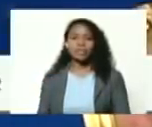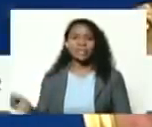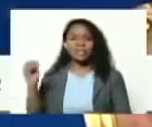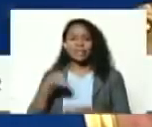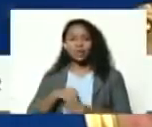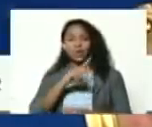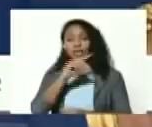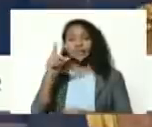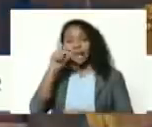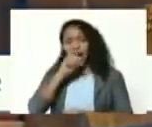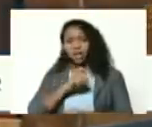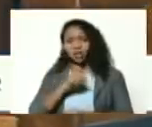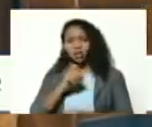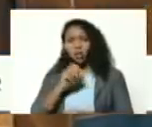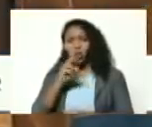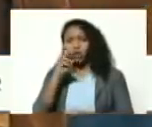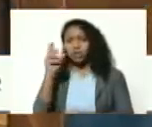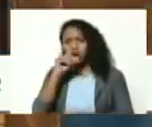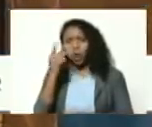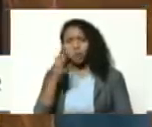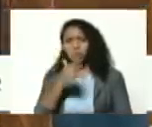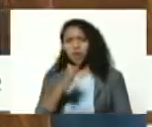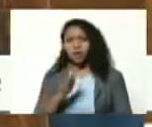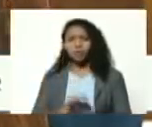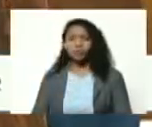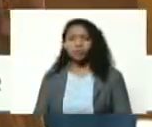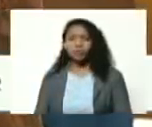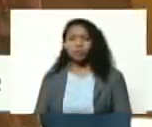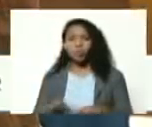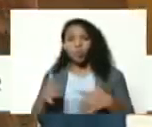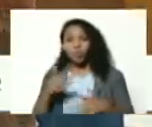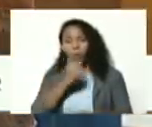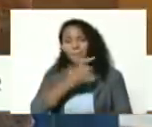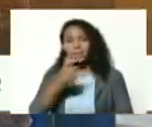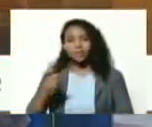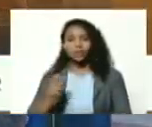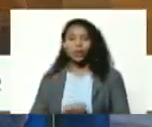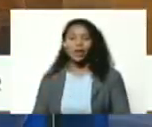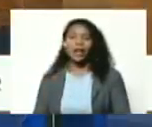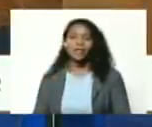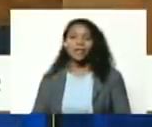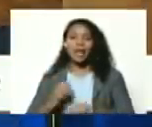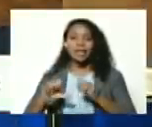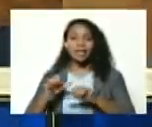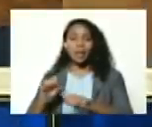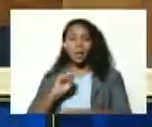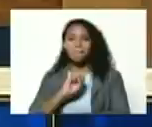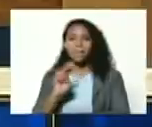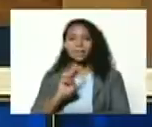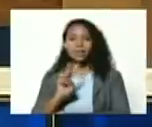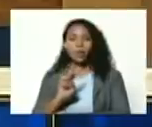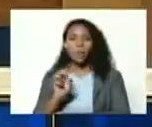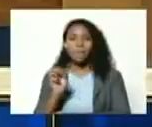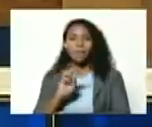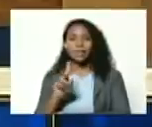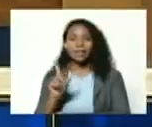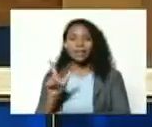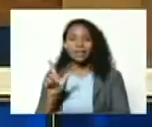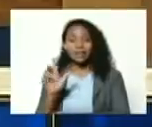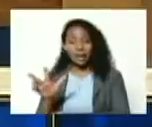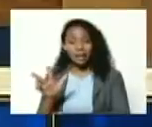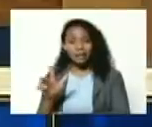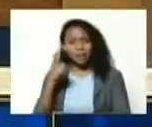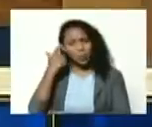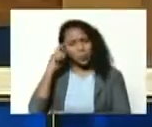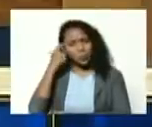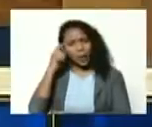100 años 200 años cuando las generaciones del siglo 22 siglo 23 recuerden